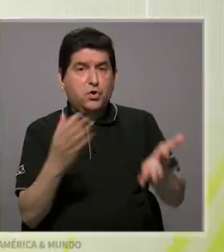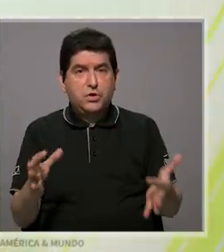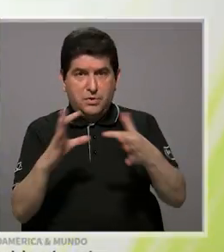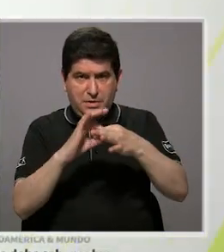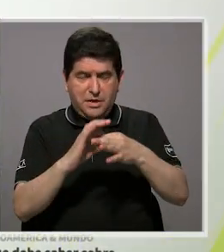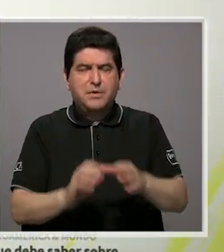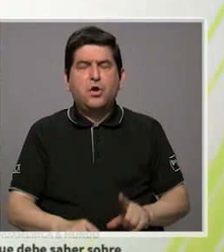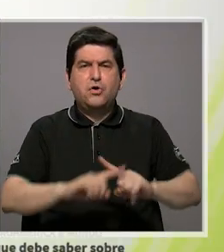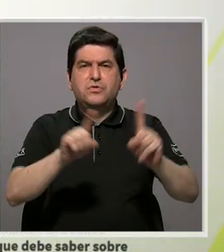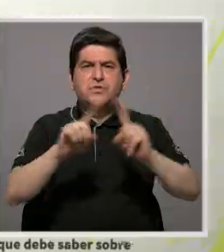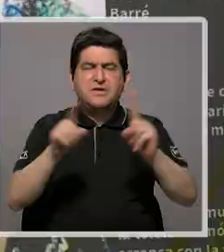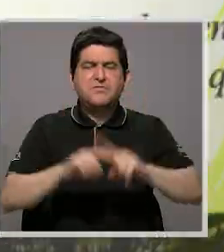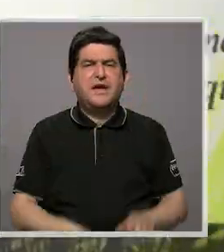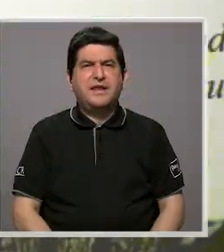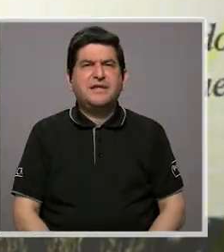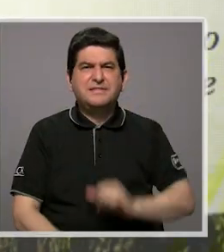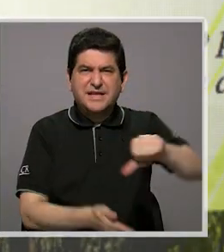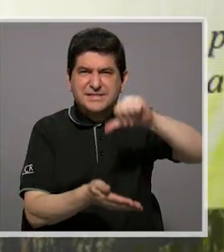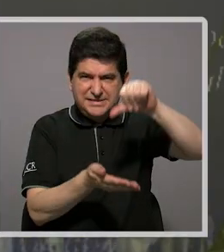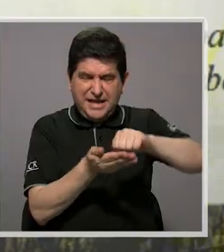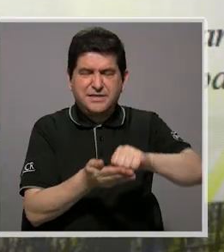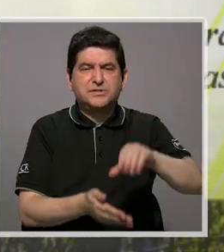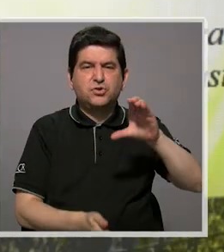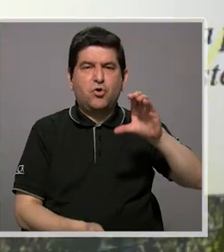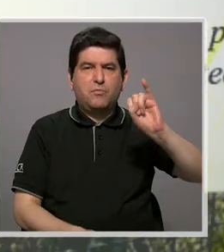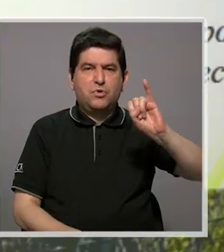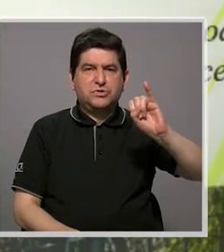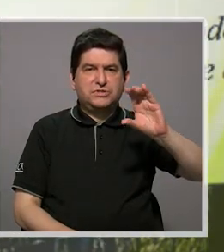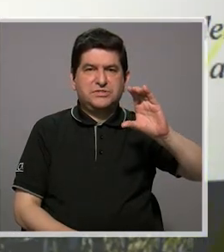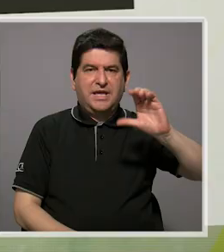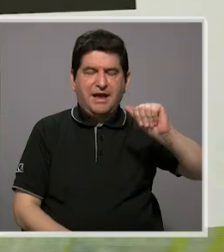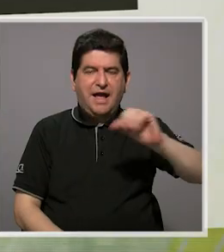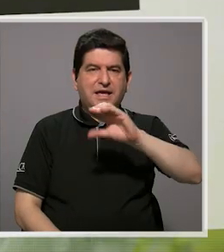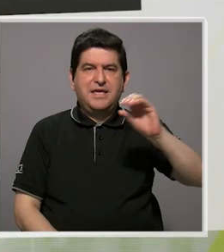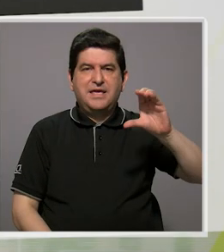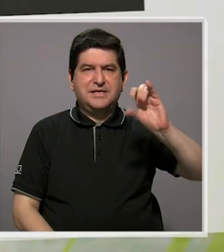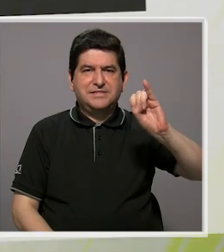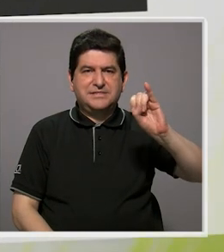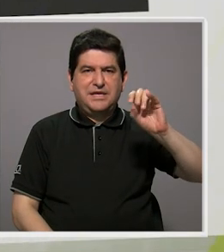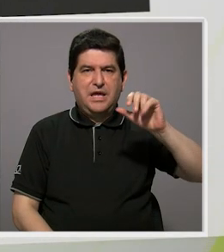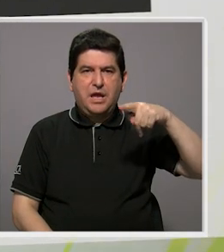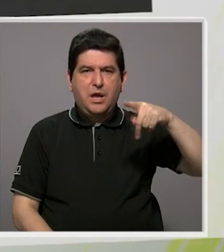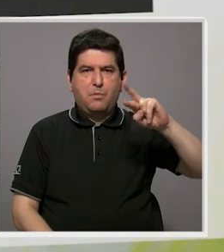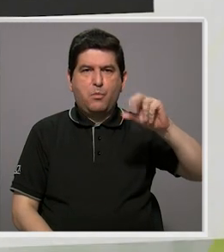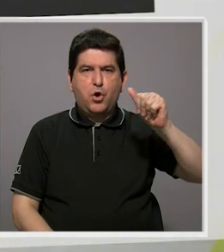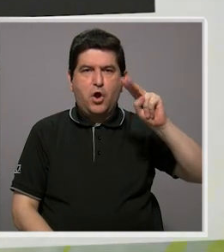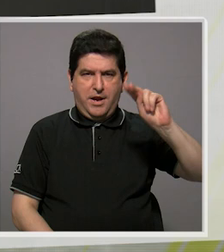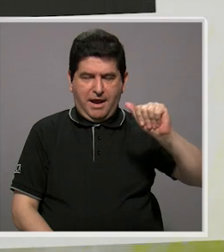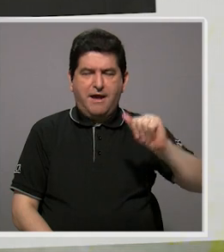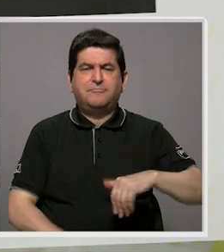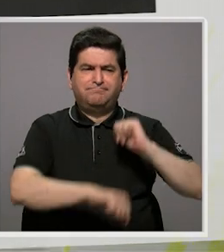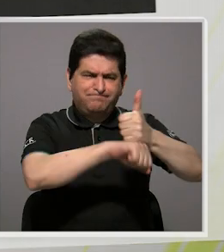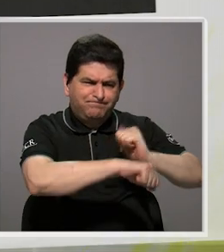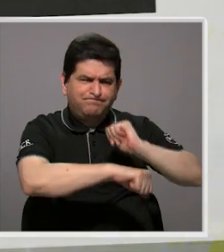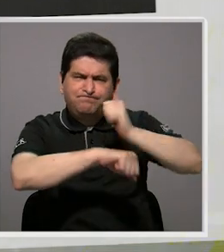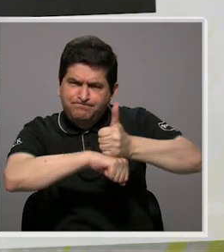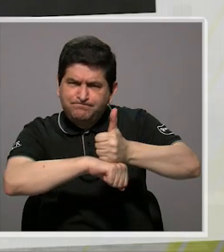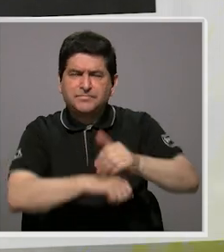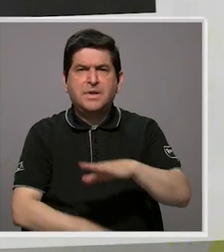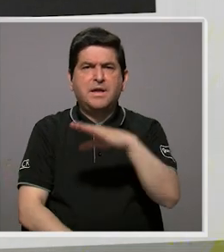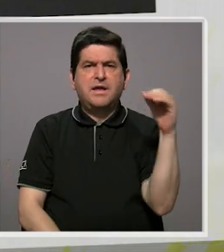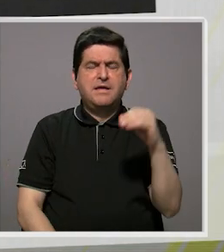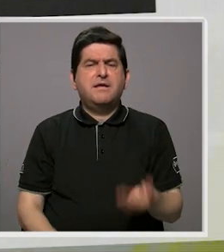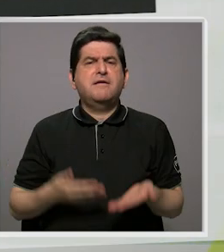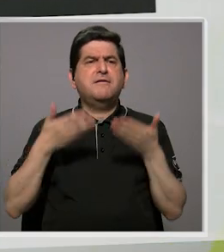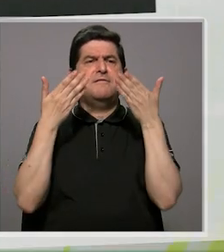después se unen el SICA y otra serie, el Ciprona, a trabajar con, pues a determinar